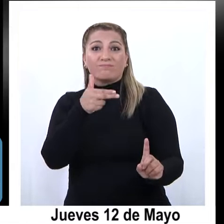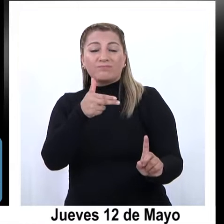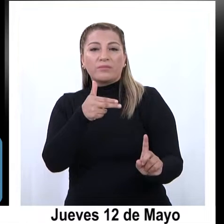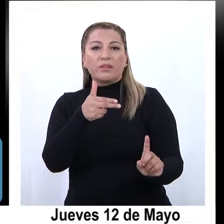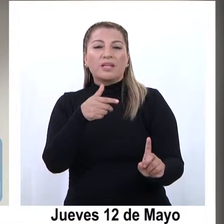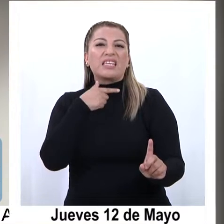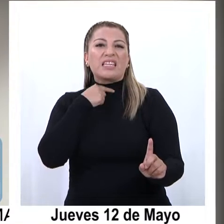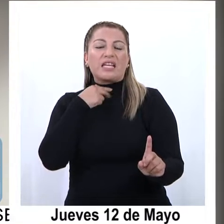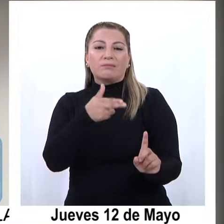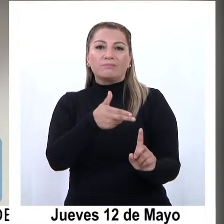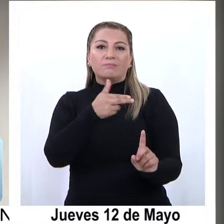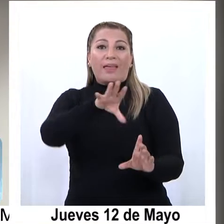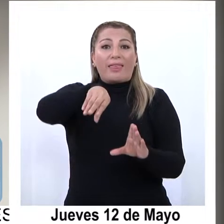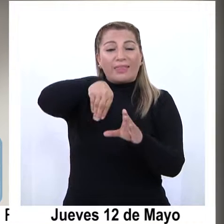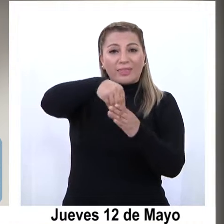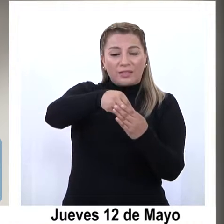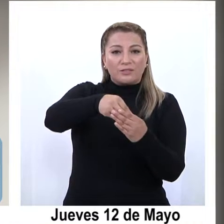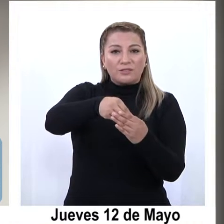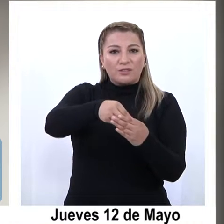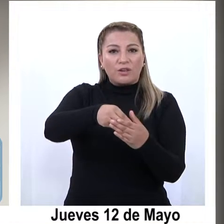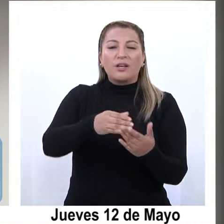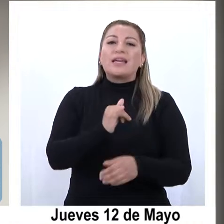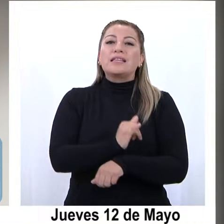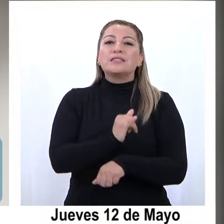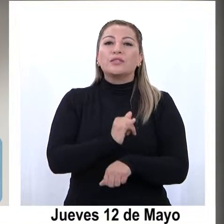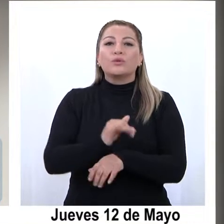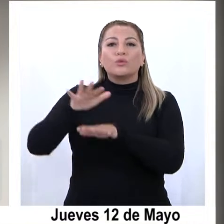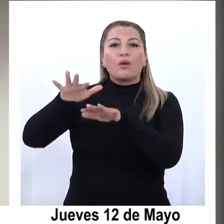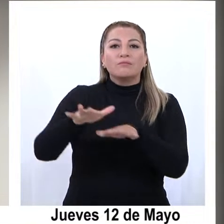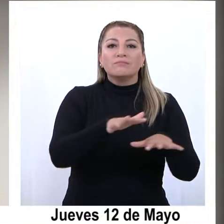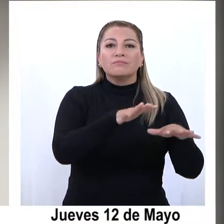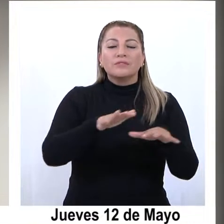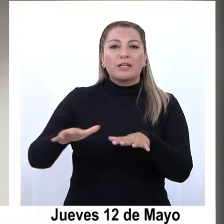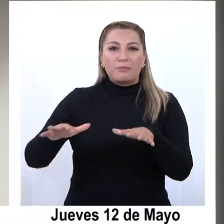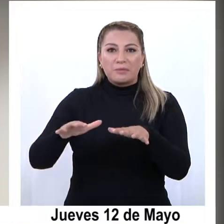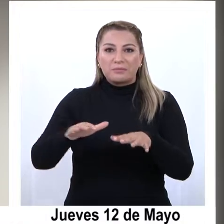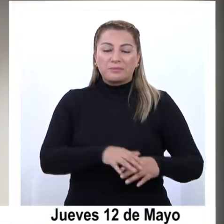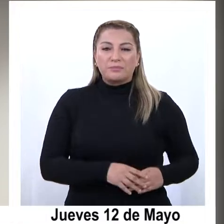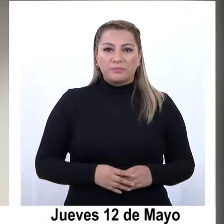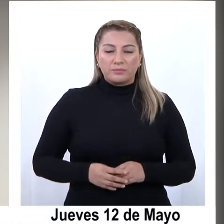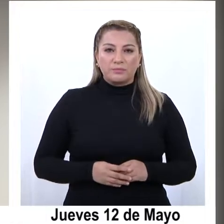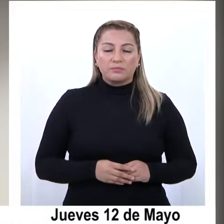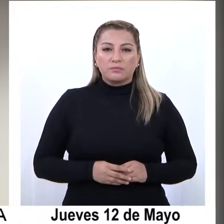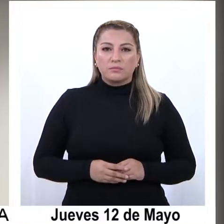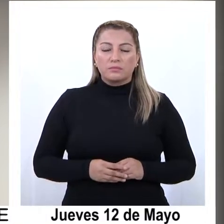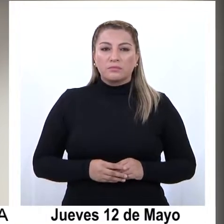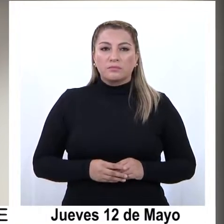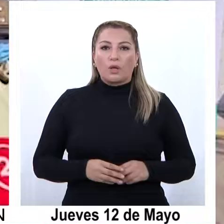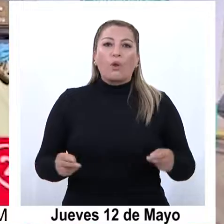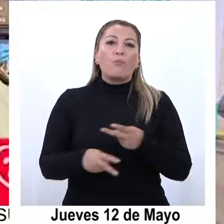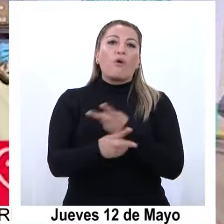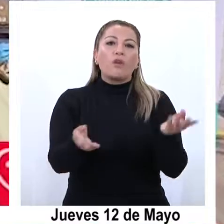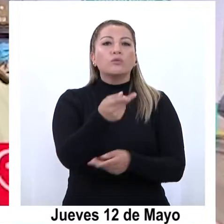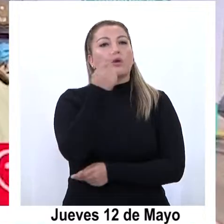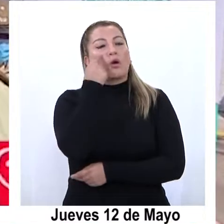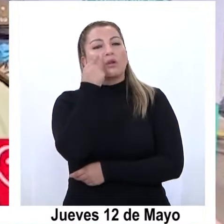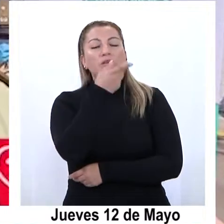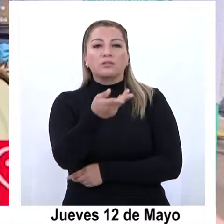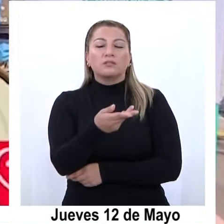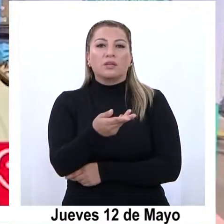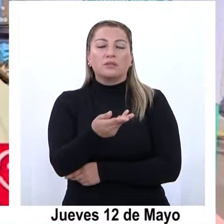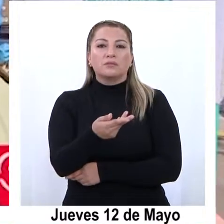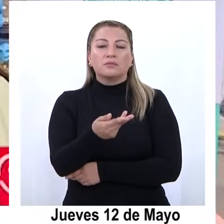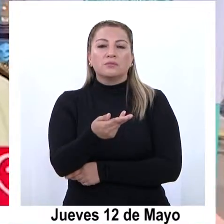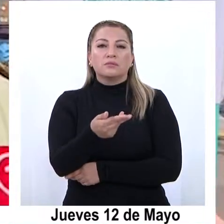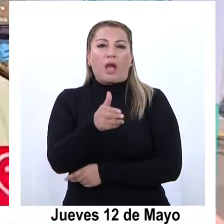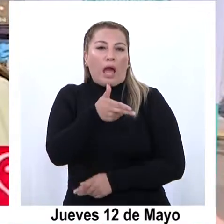parte de estudiantes al interior del Instituto del Mar, Carlos Condel. Desde público conocimiento de lo que ha ocurrido de la